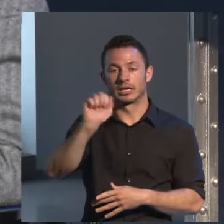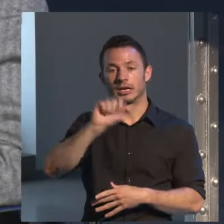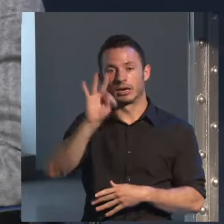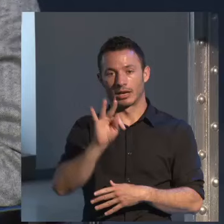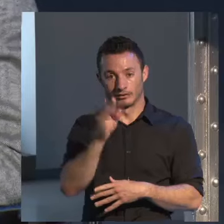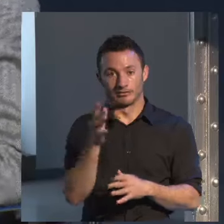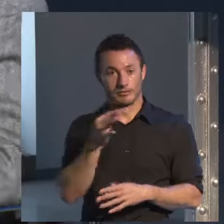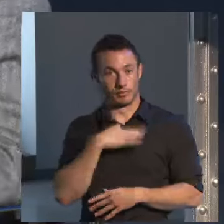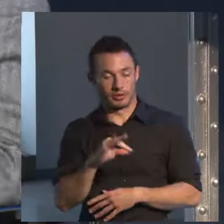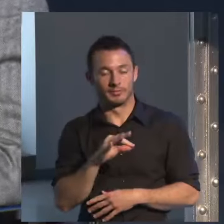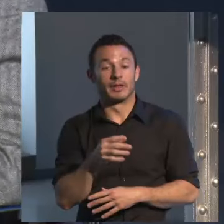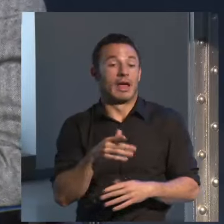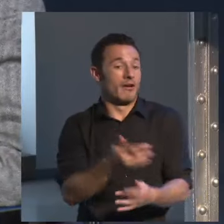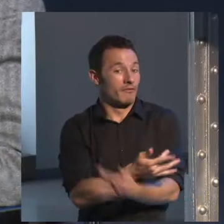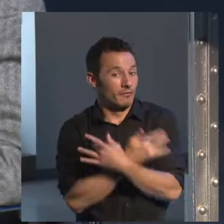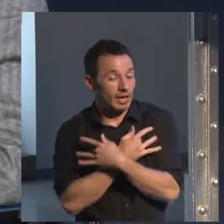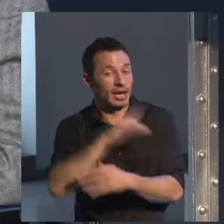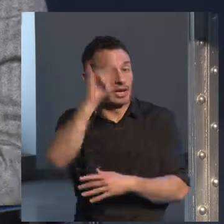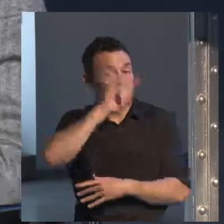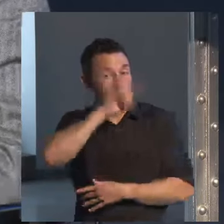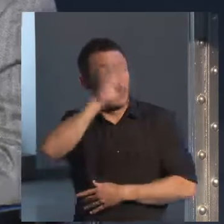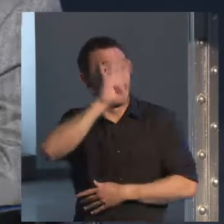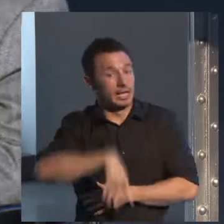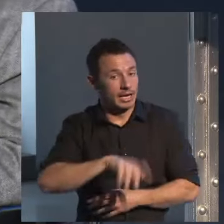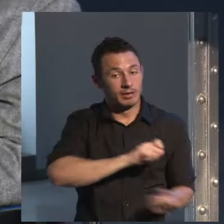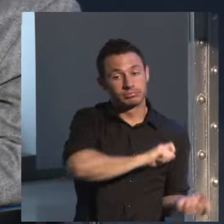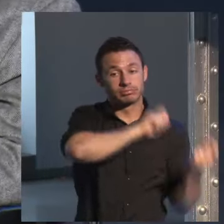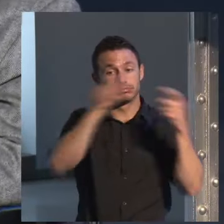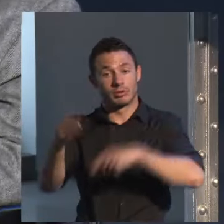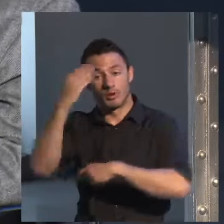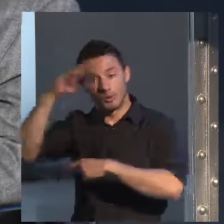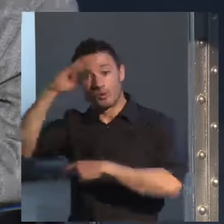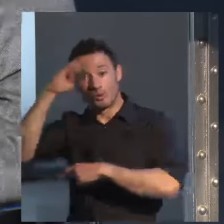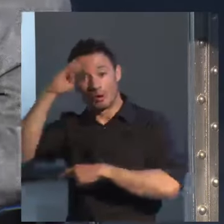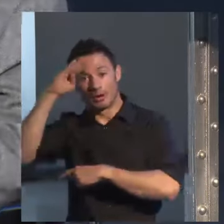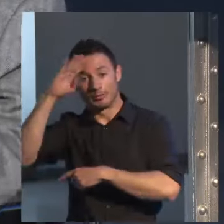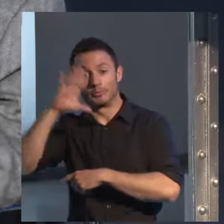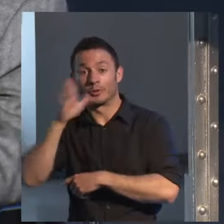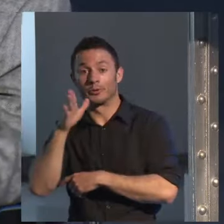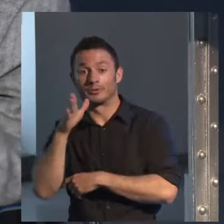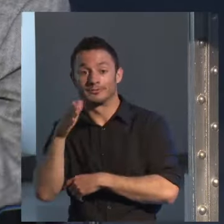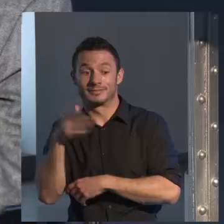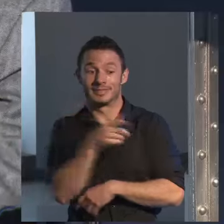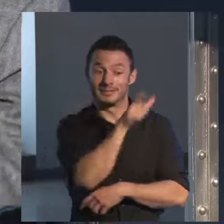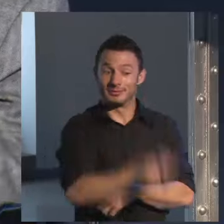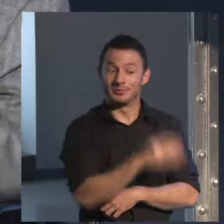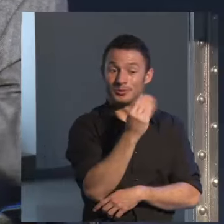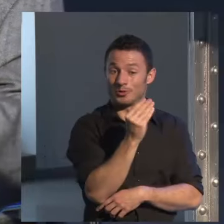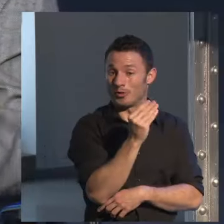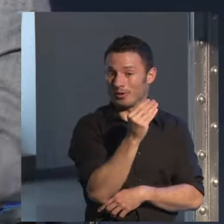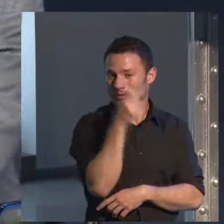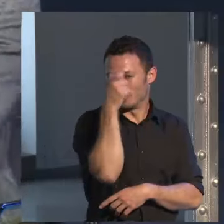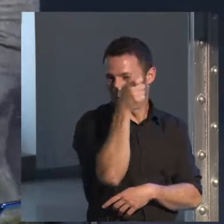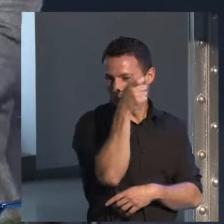que llegó a Cuba llevada por un joven de un pueblito perdido de Cataluña